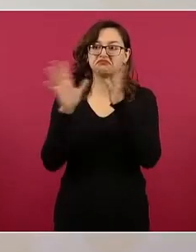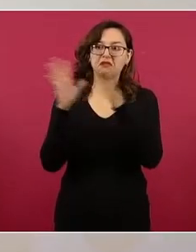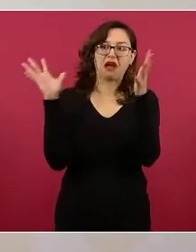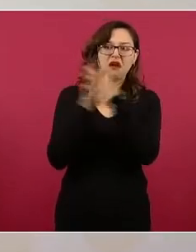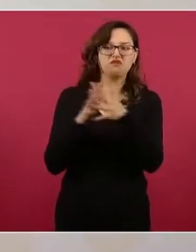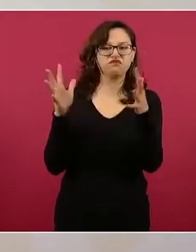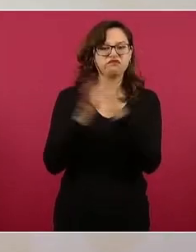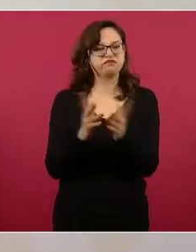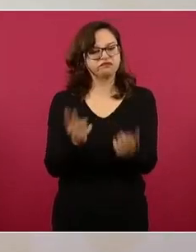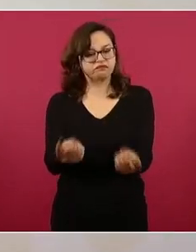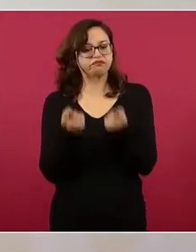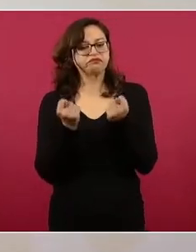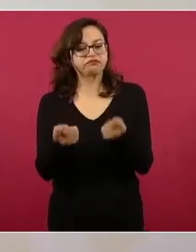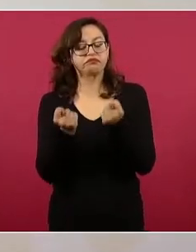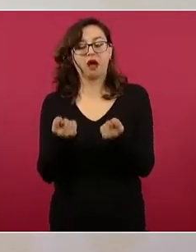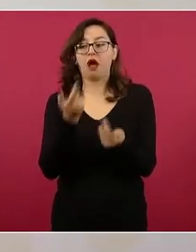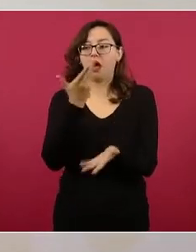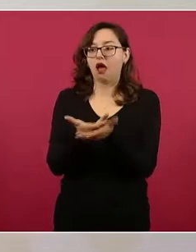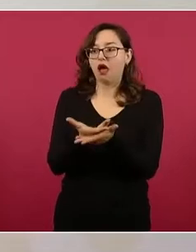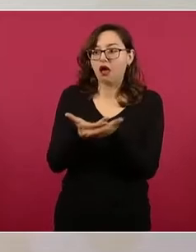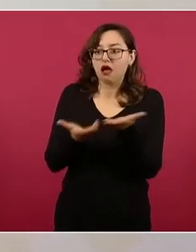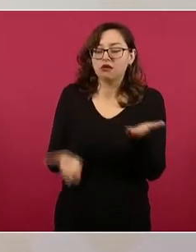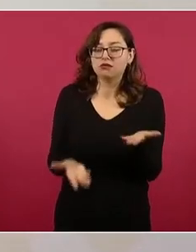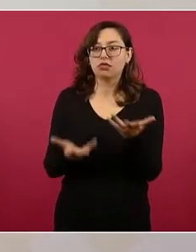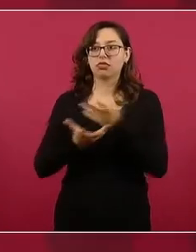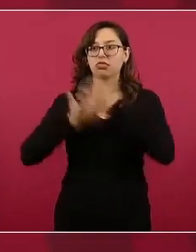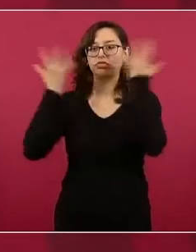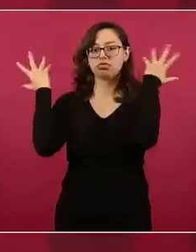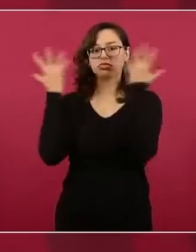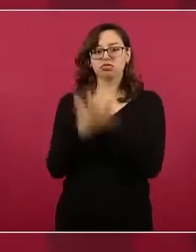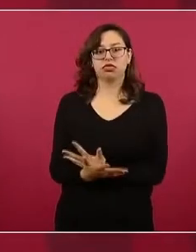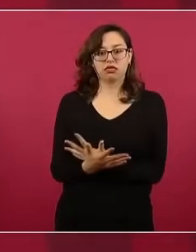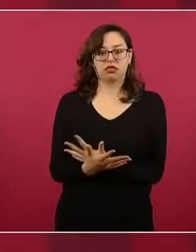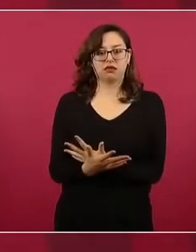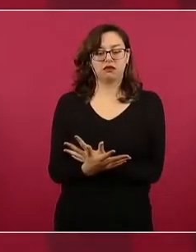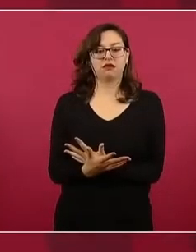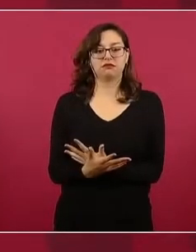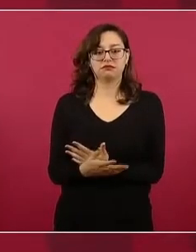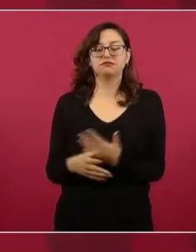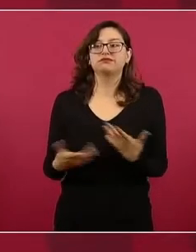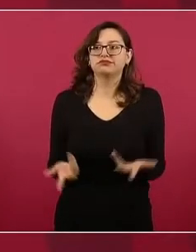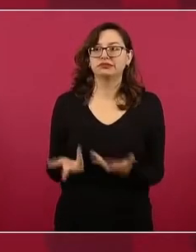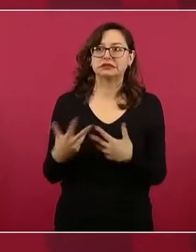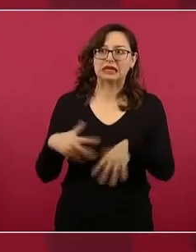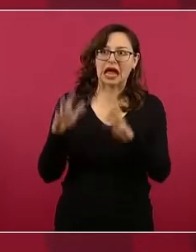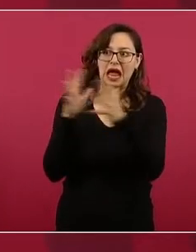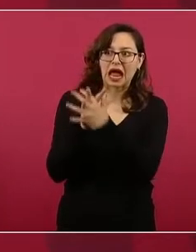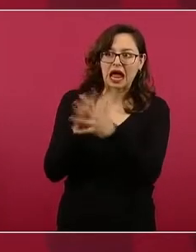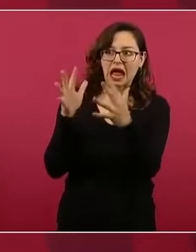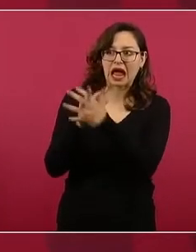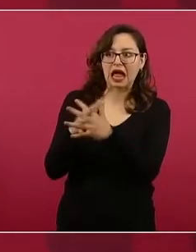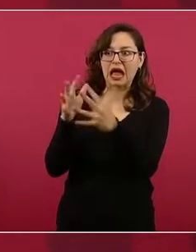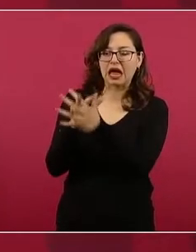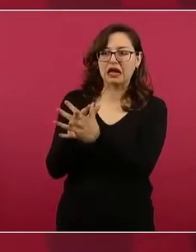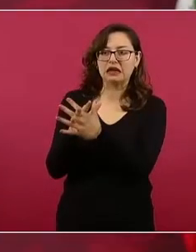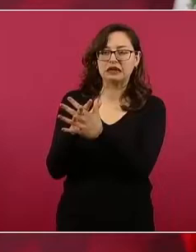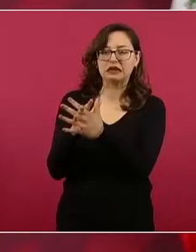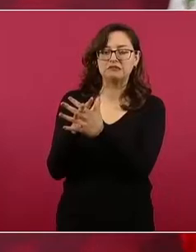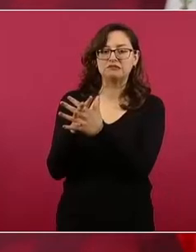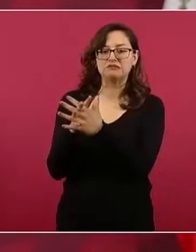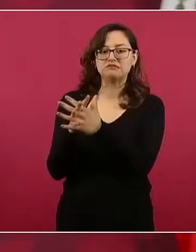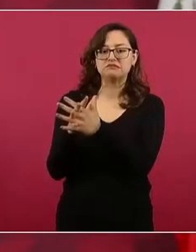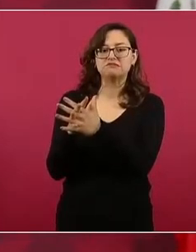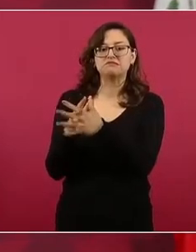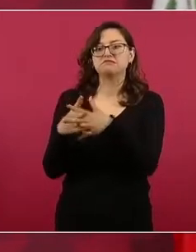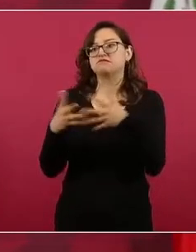pues se desata la guerra que afecta a